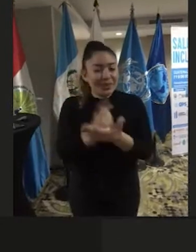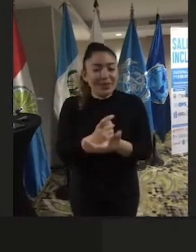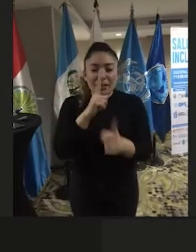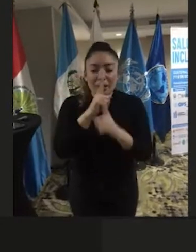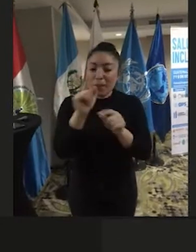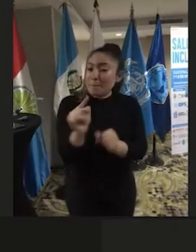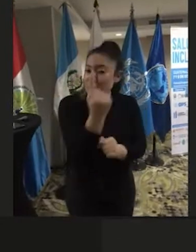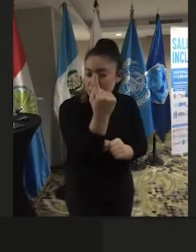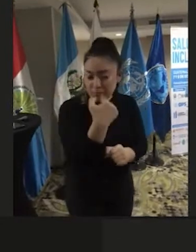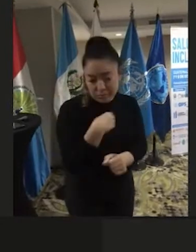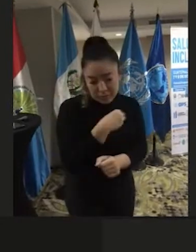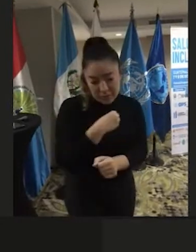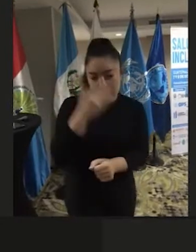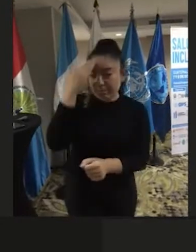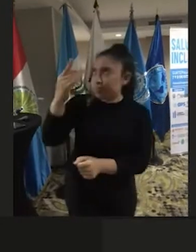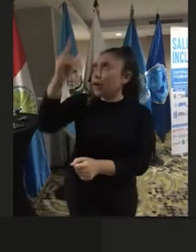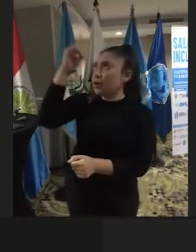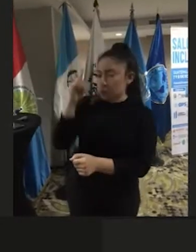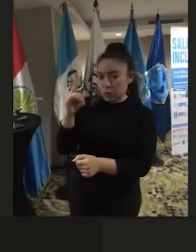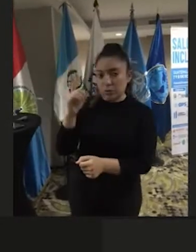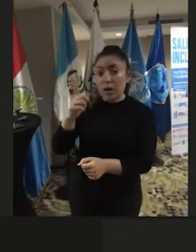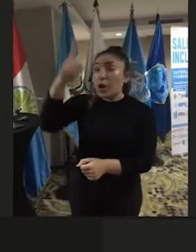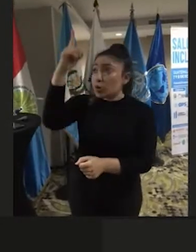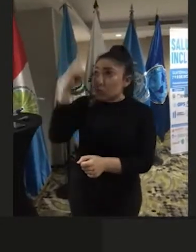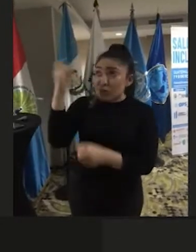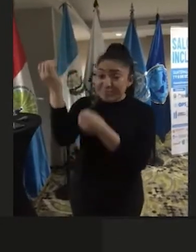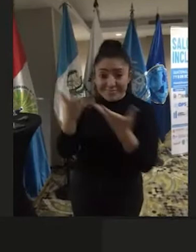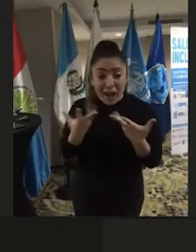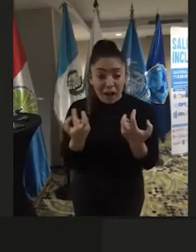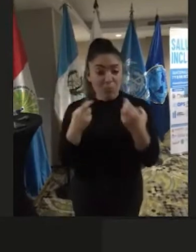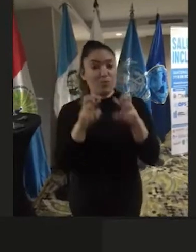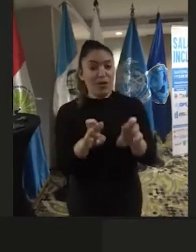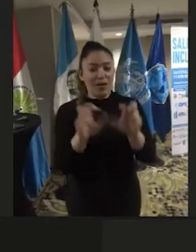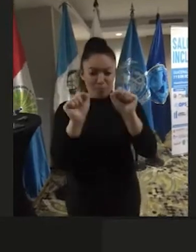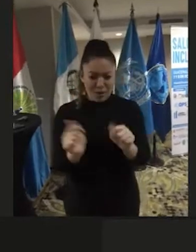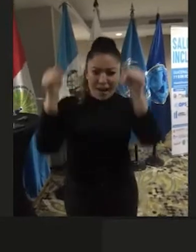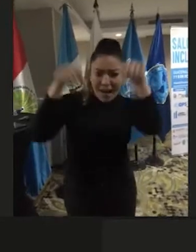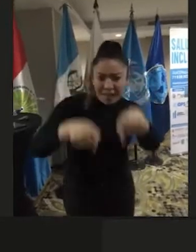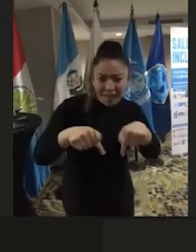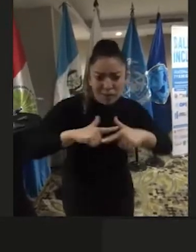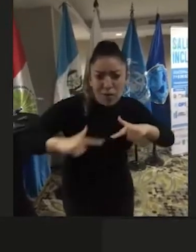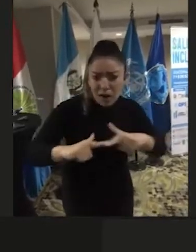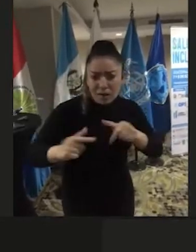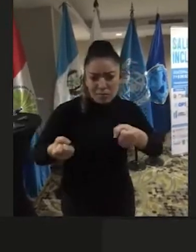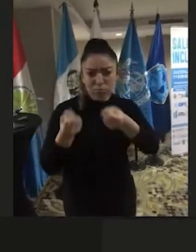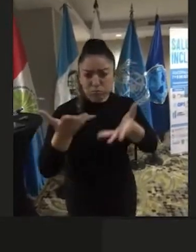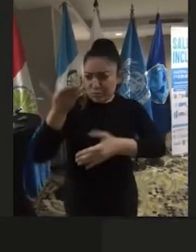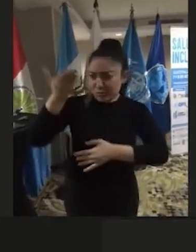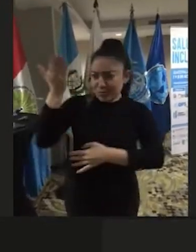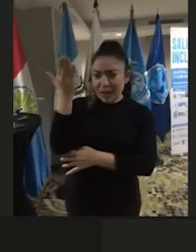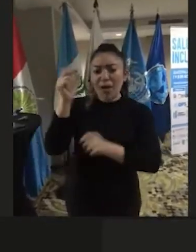principio hay que agradecerle a Dios. Dios que nos da la oportunidad de poder estar en este espacio y que nos permitió